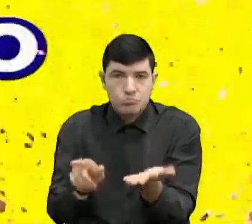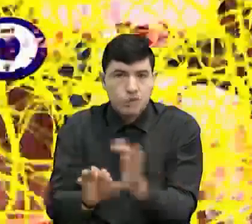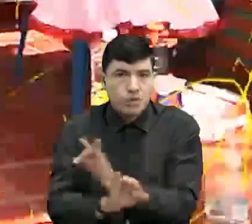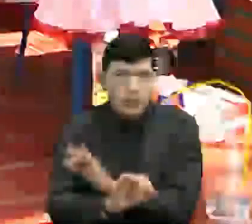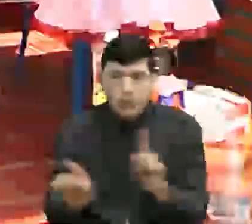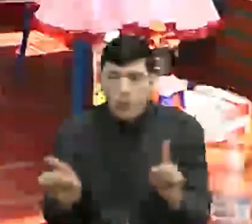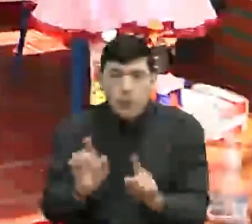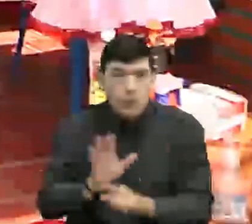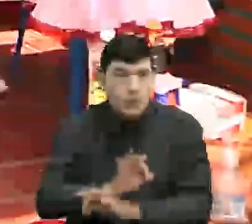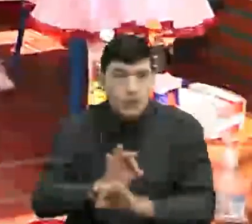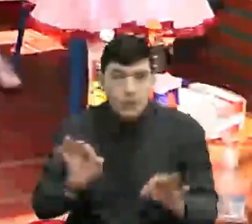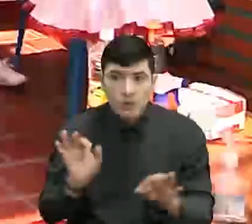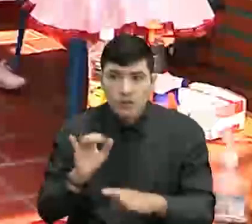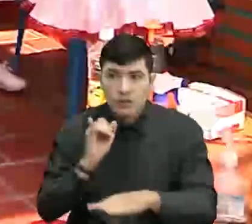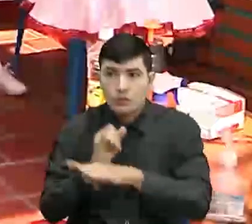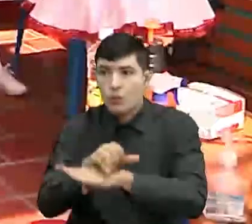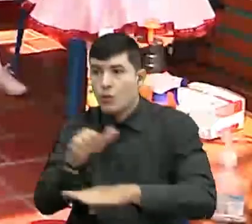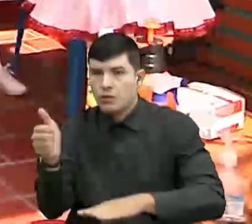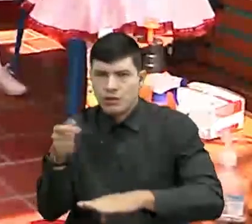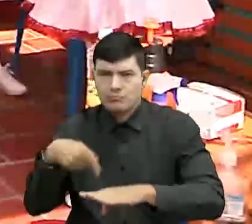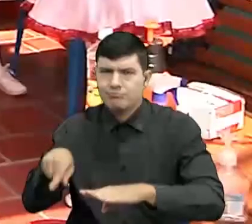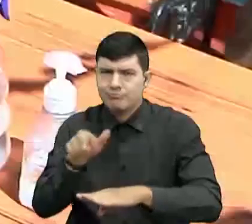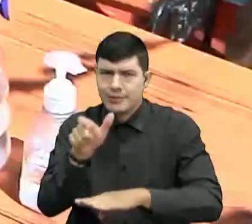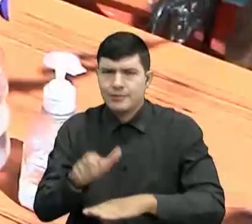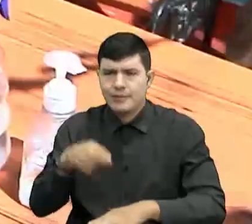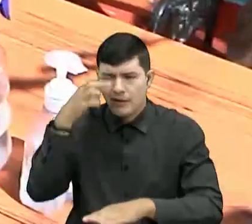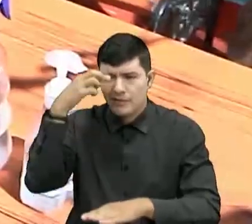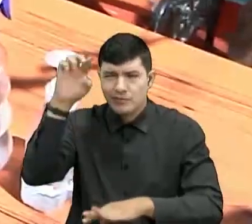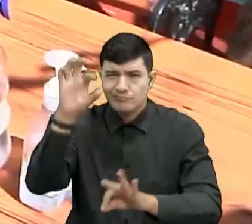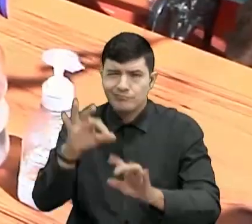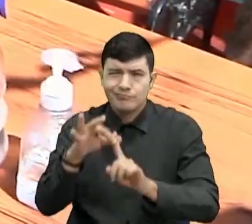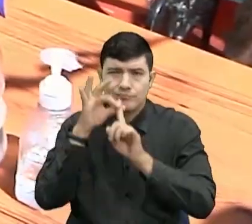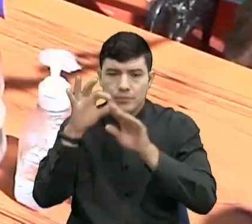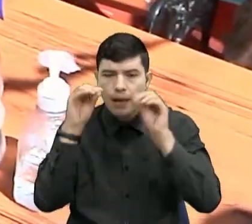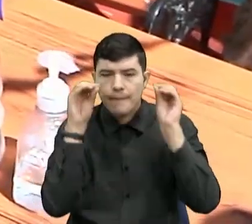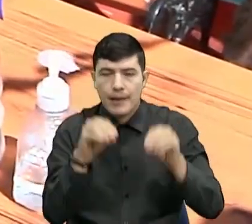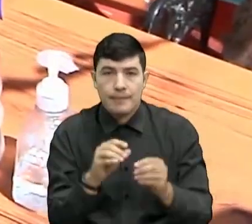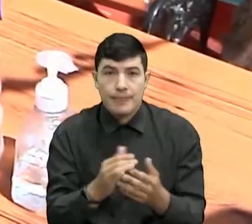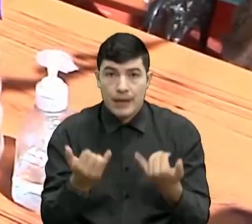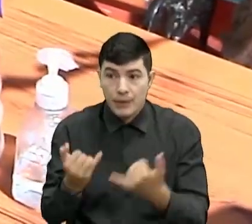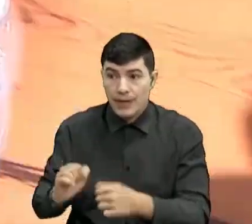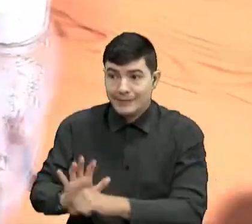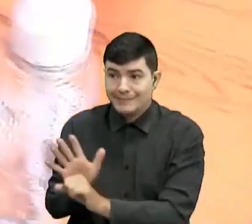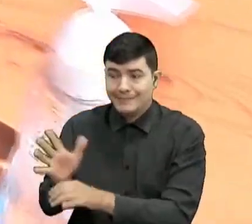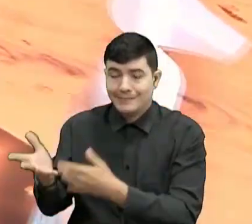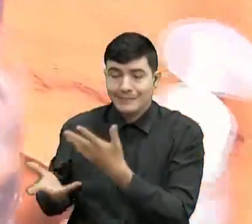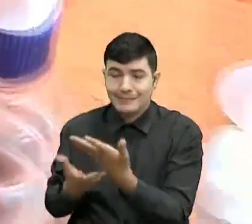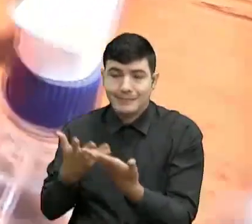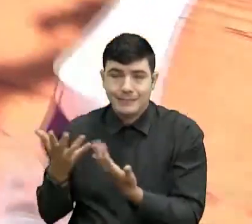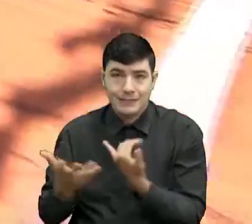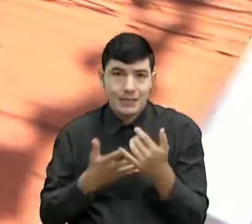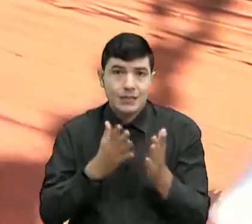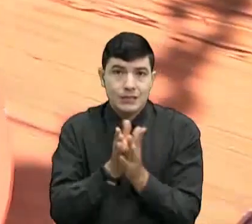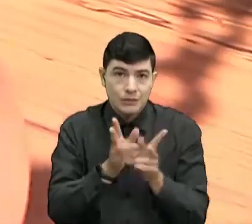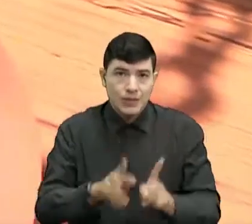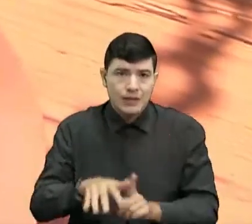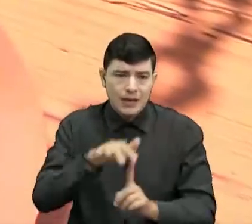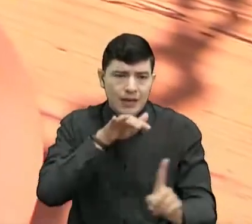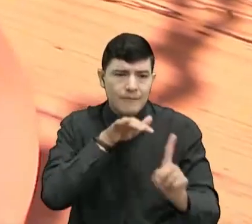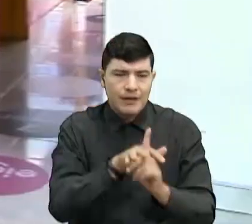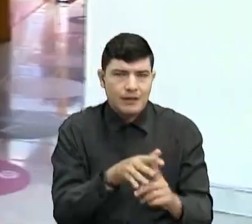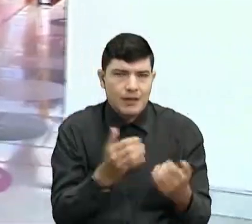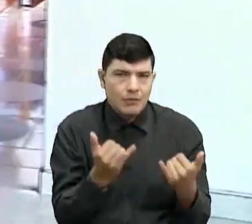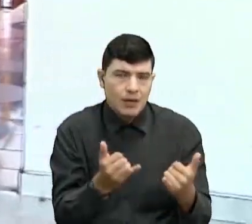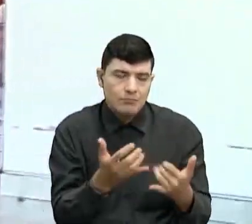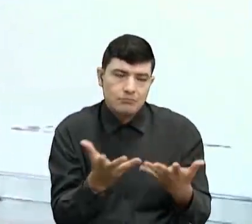preescolares. En este tiempo de aislamiento preventivo por culpa del coronavirus, los pequeños se han visto bastante afectados y han tenido